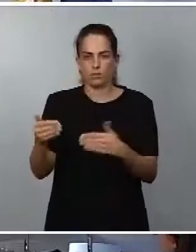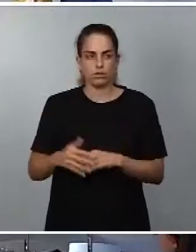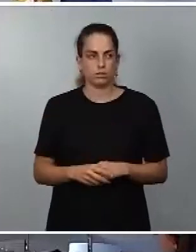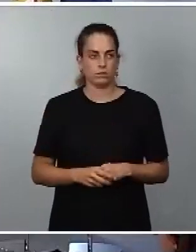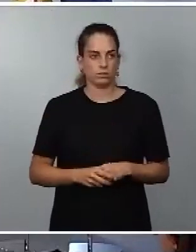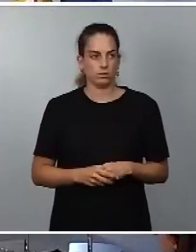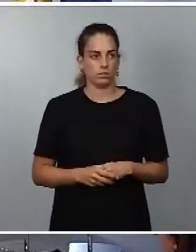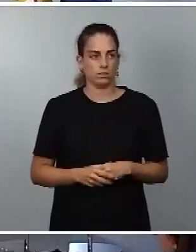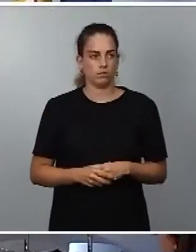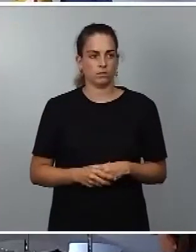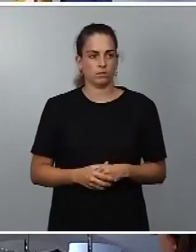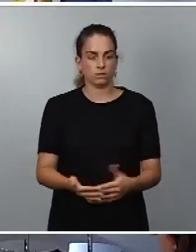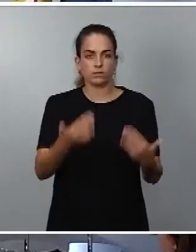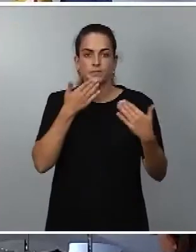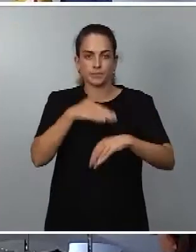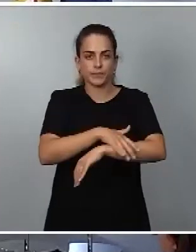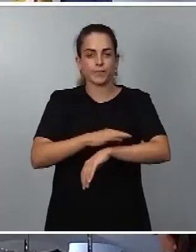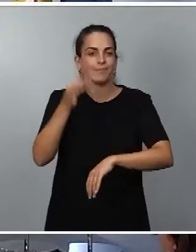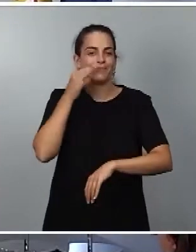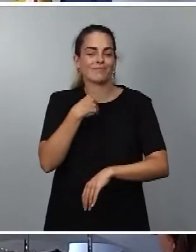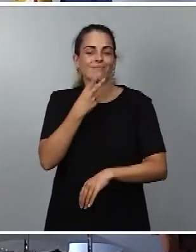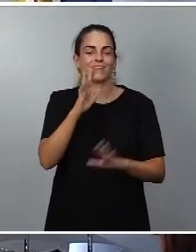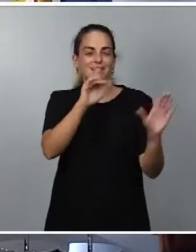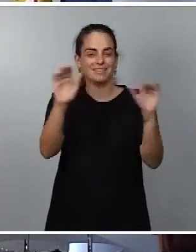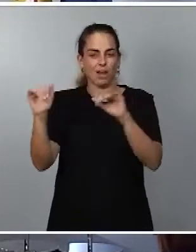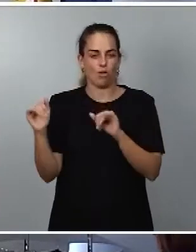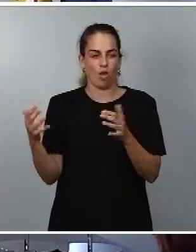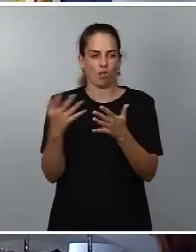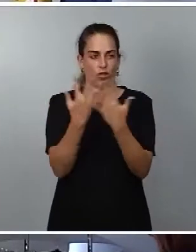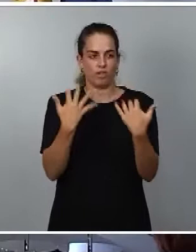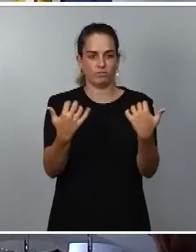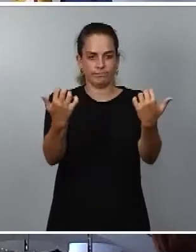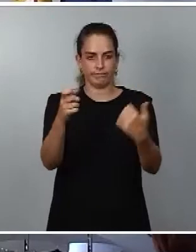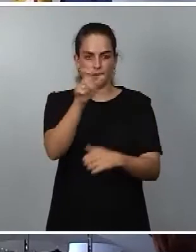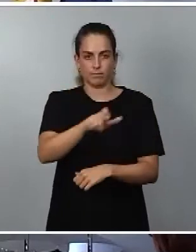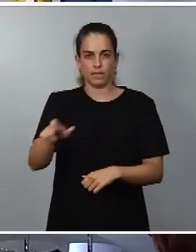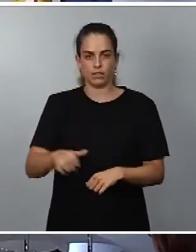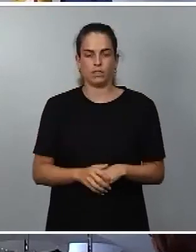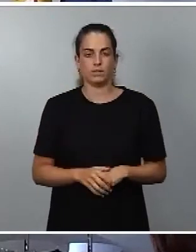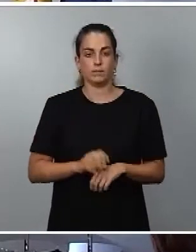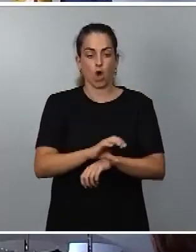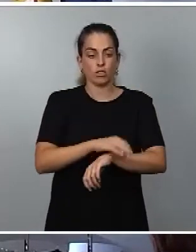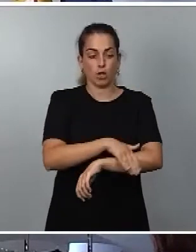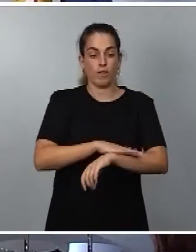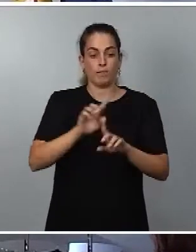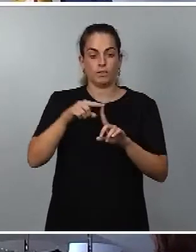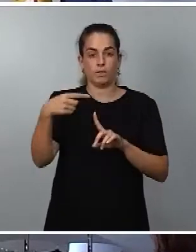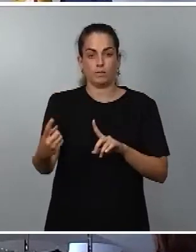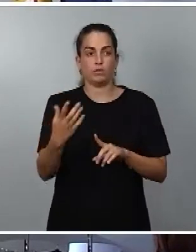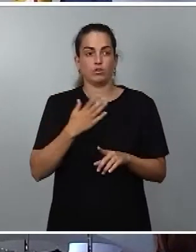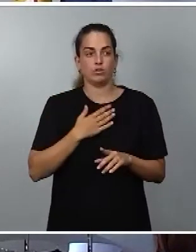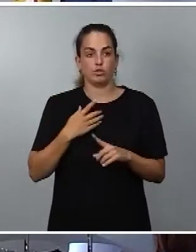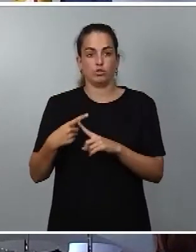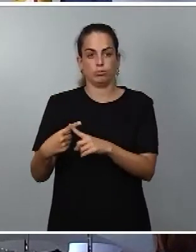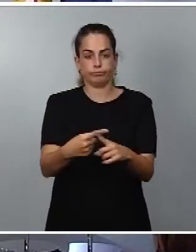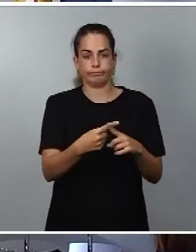Ministra, portavoz y saludos cordiales a quienes asisten a esta comparecencia tras el Consejo de Ministros en la que voy a compartir con ustedes la